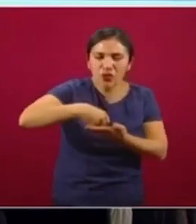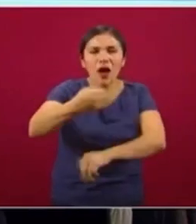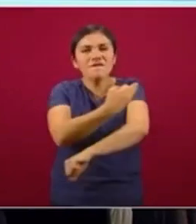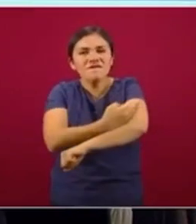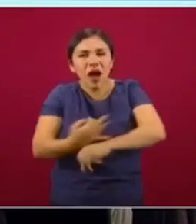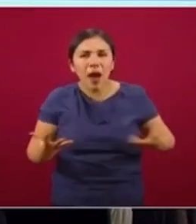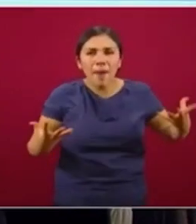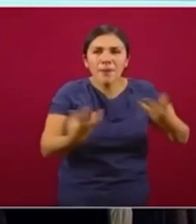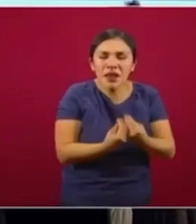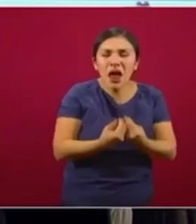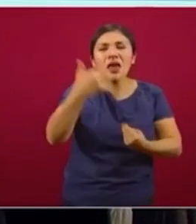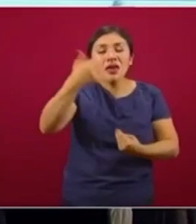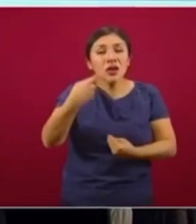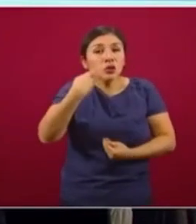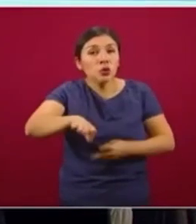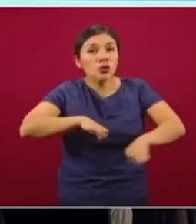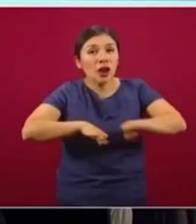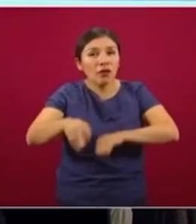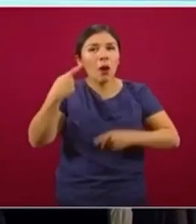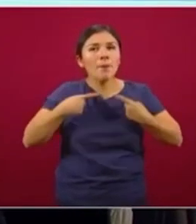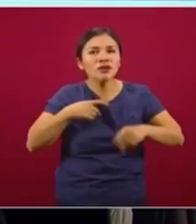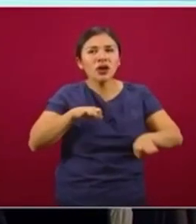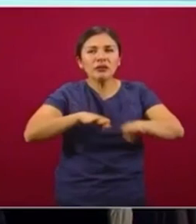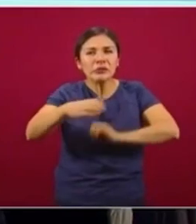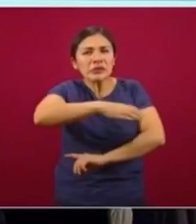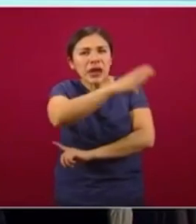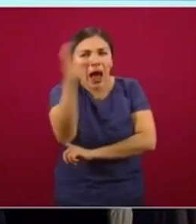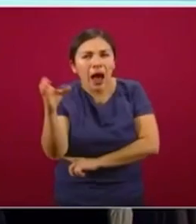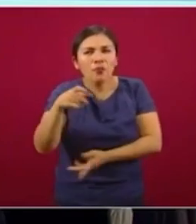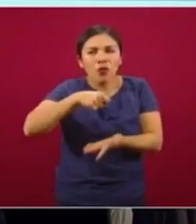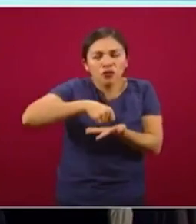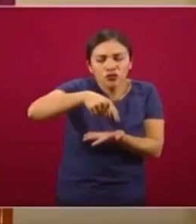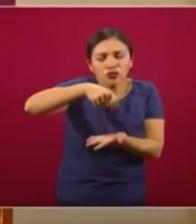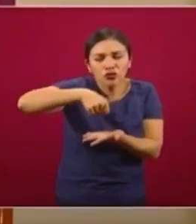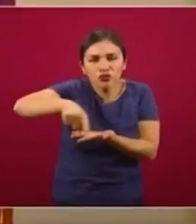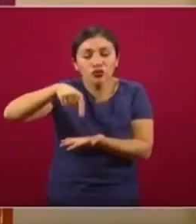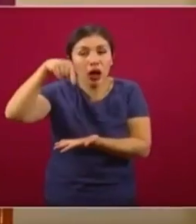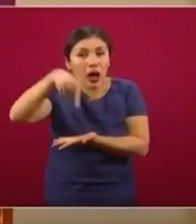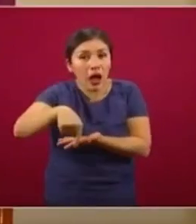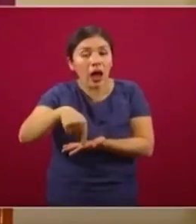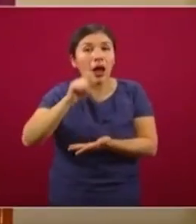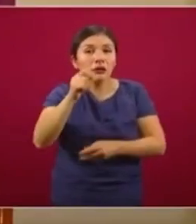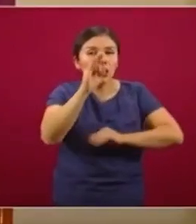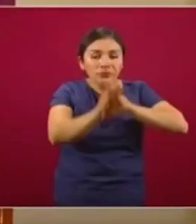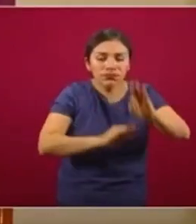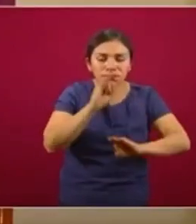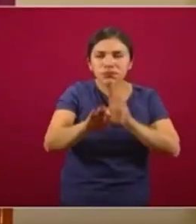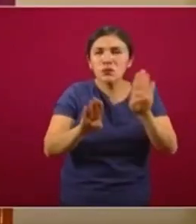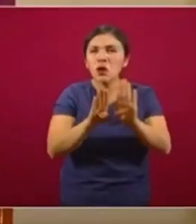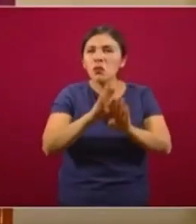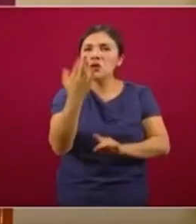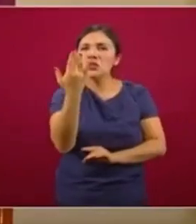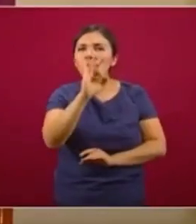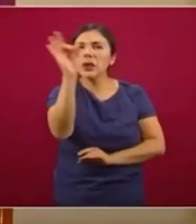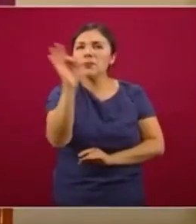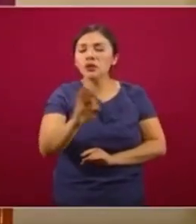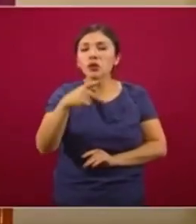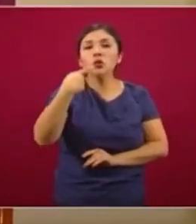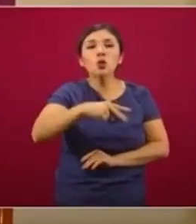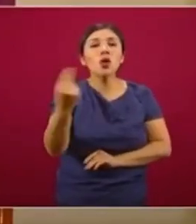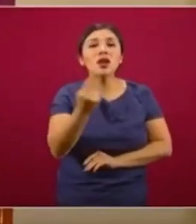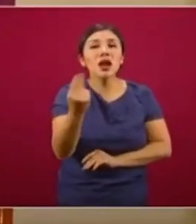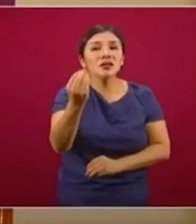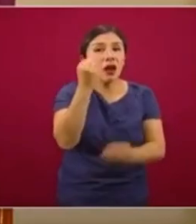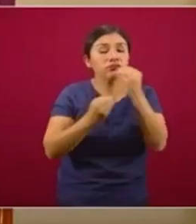llevan a cabo los campesinos, los agricultores, que más o menos abonan el 50 por ciento de las necesidades de alimentos